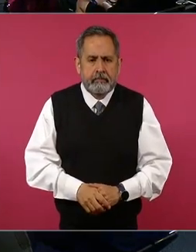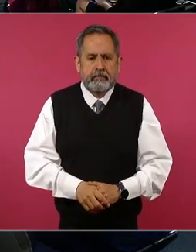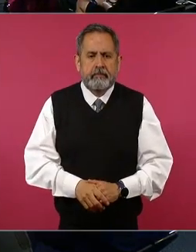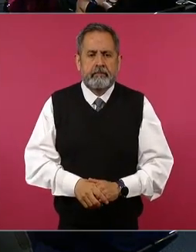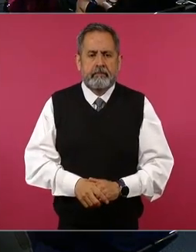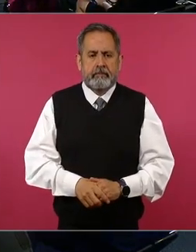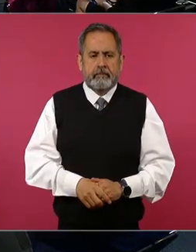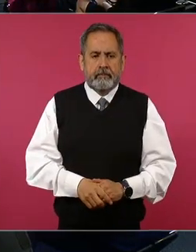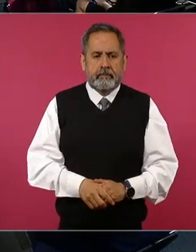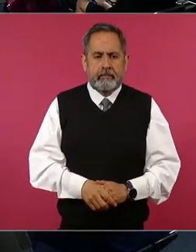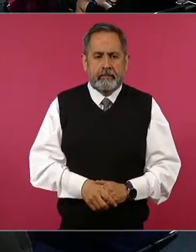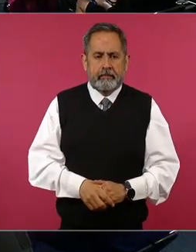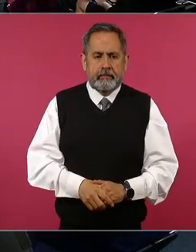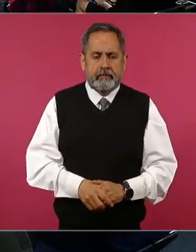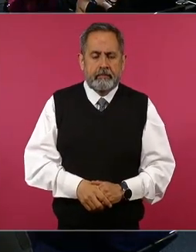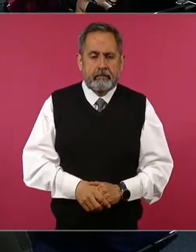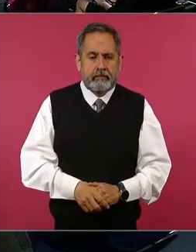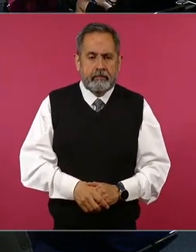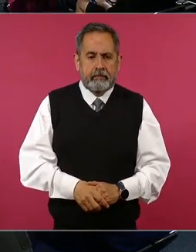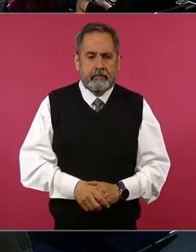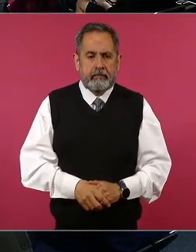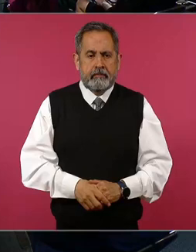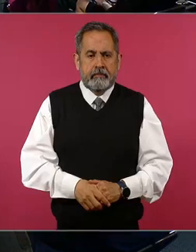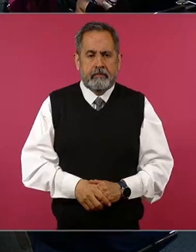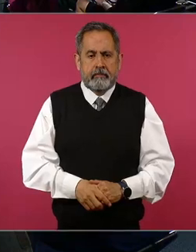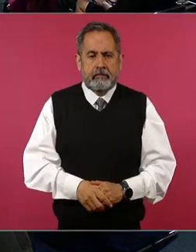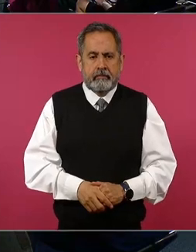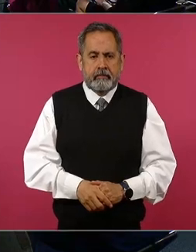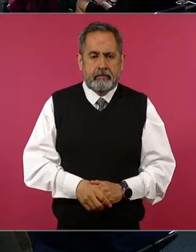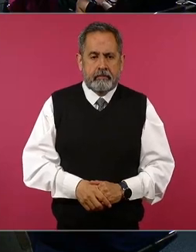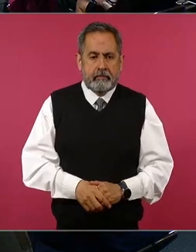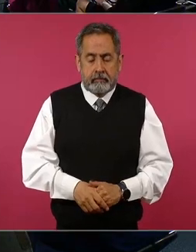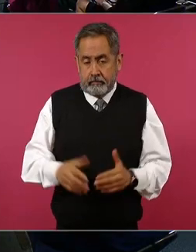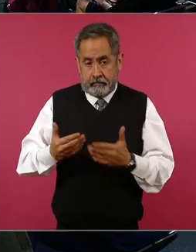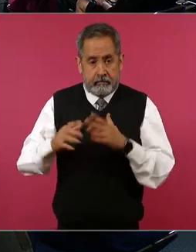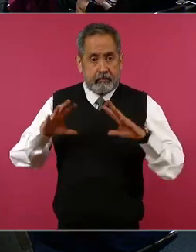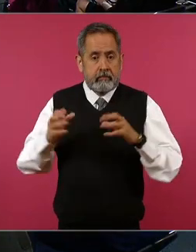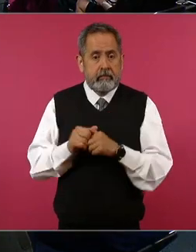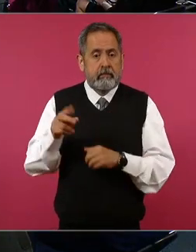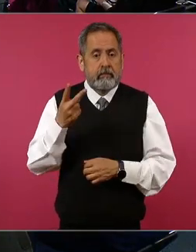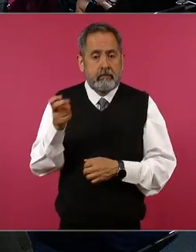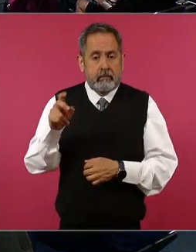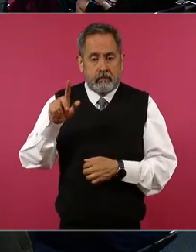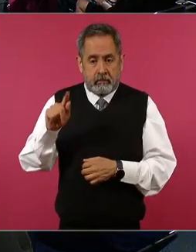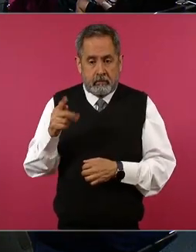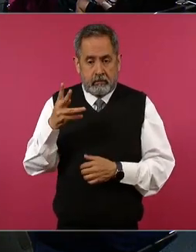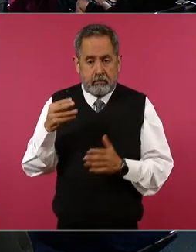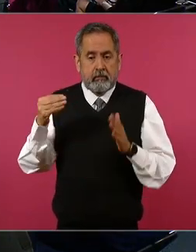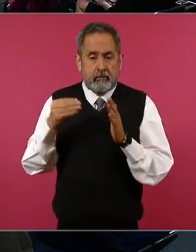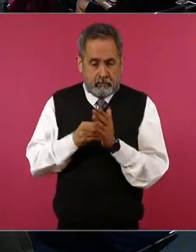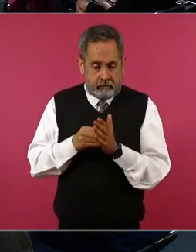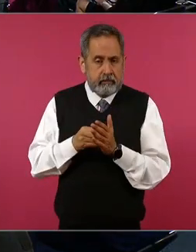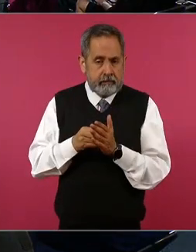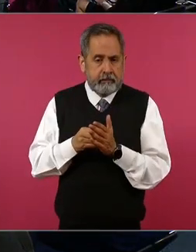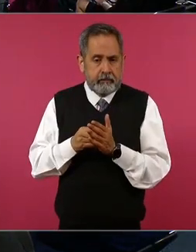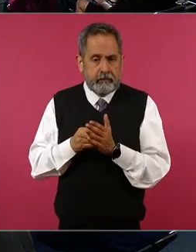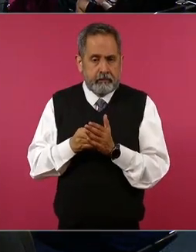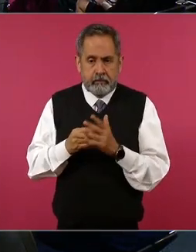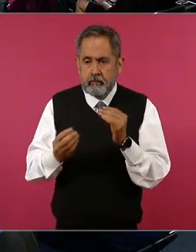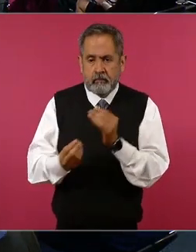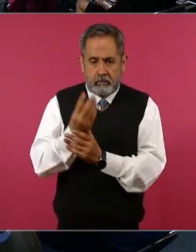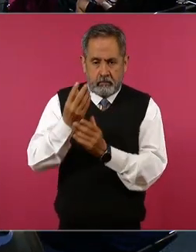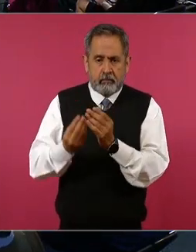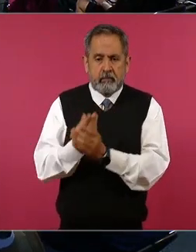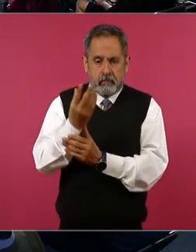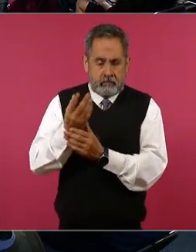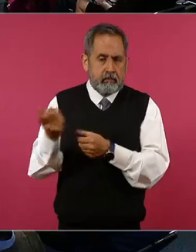y actualmente están capacitándose actualmente son 274 mil mil los nuevos